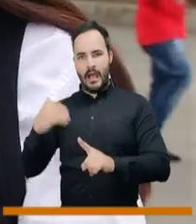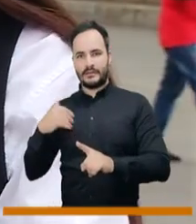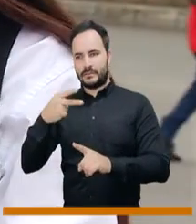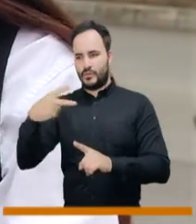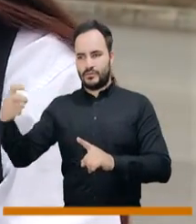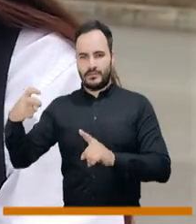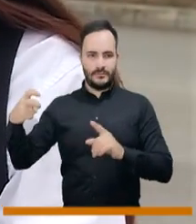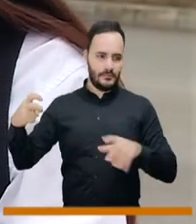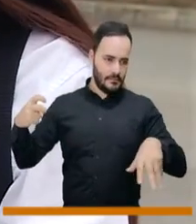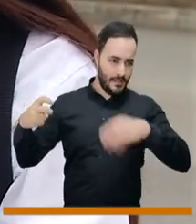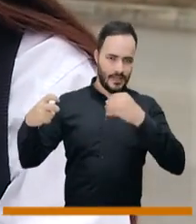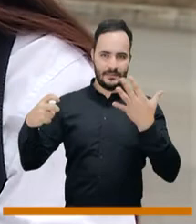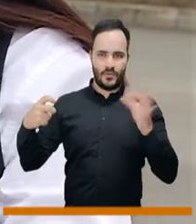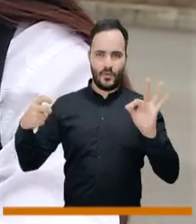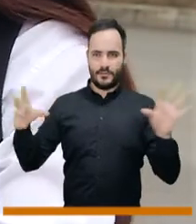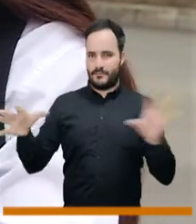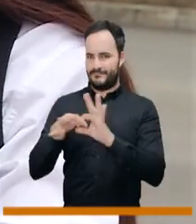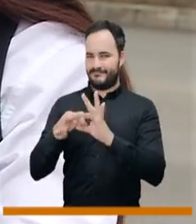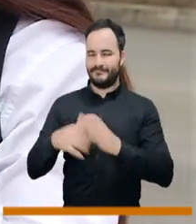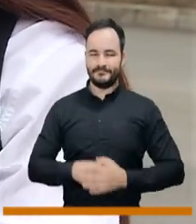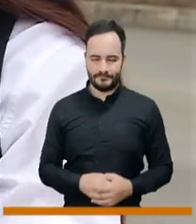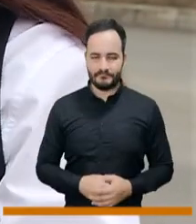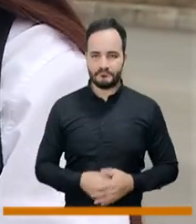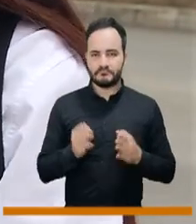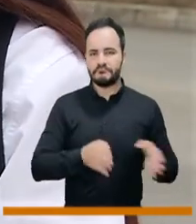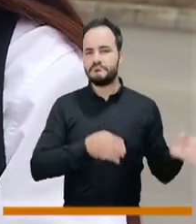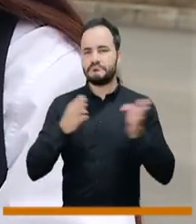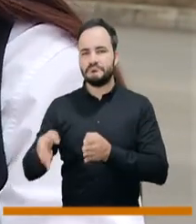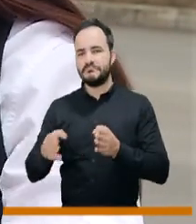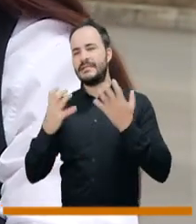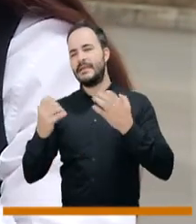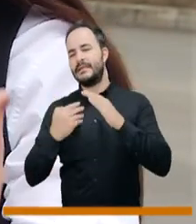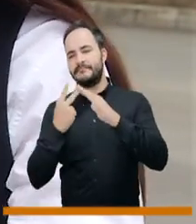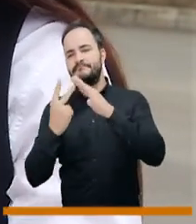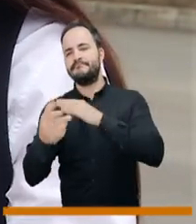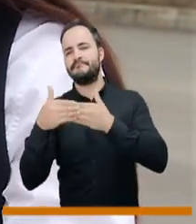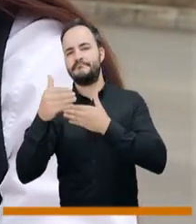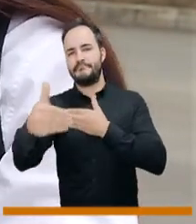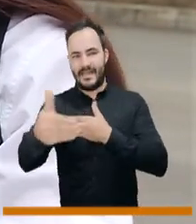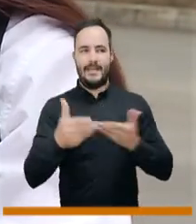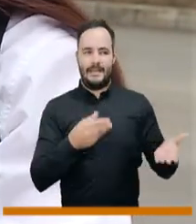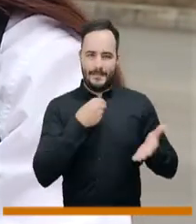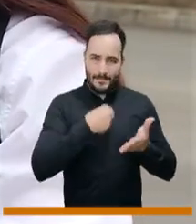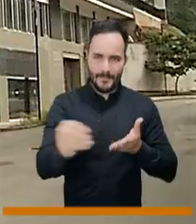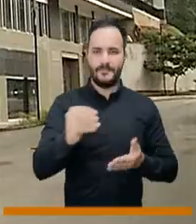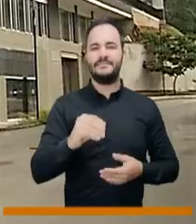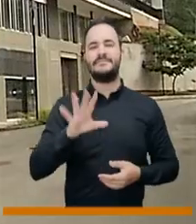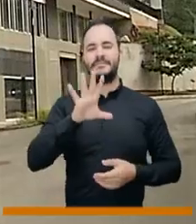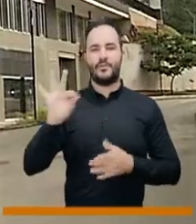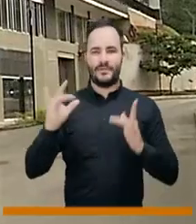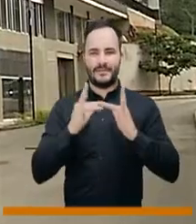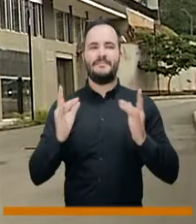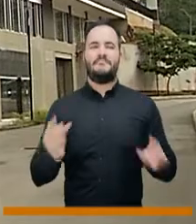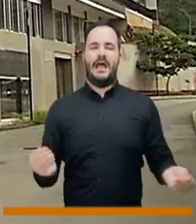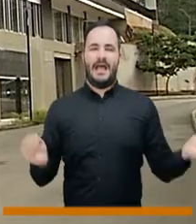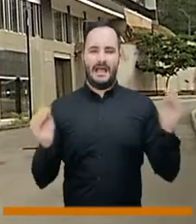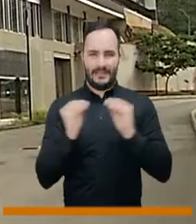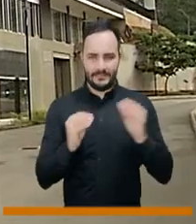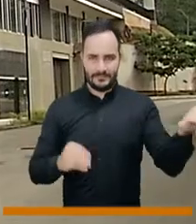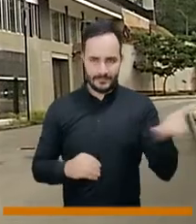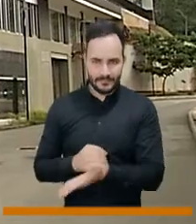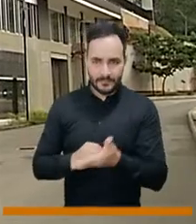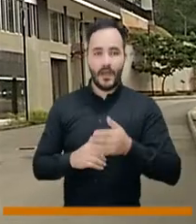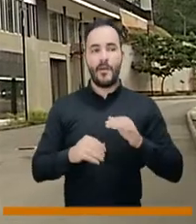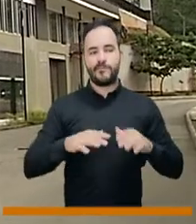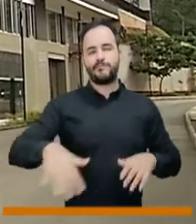tenemos para la atención de pacientes agudos. También estamos proyectándonos a 50 camas más para poder suplir la demanda